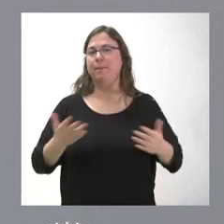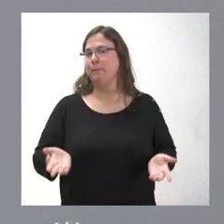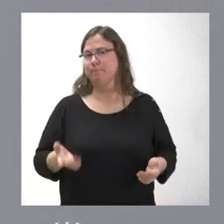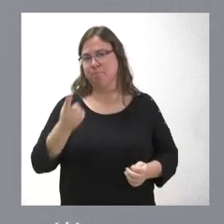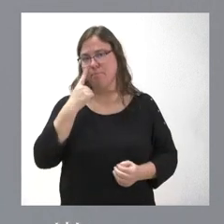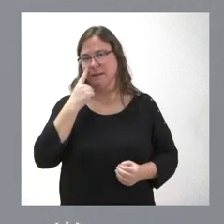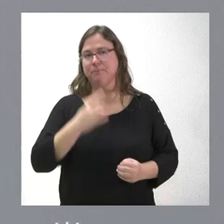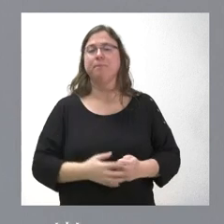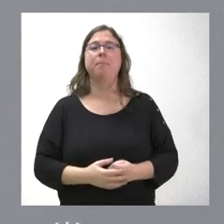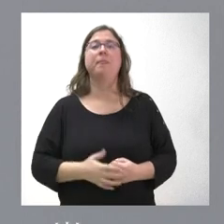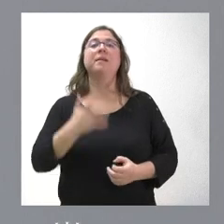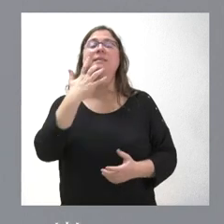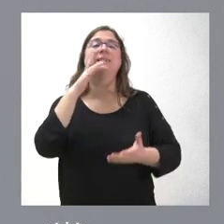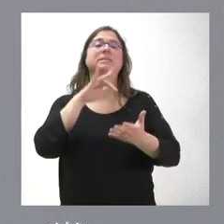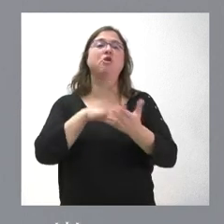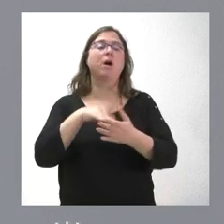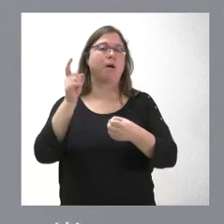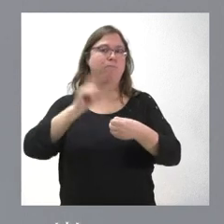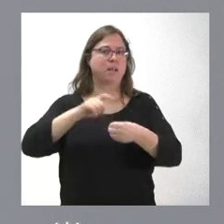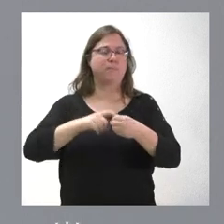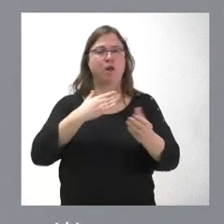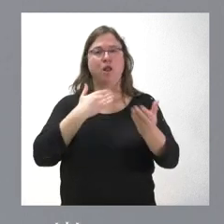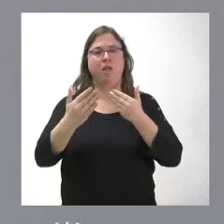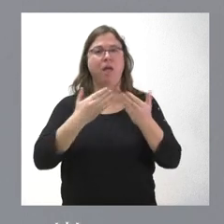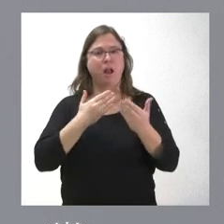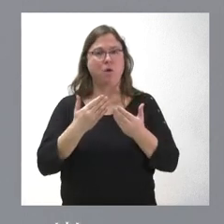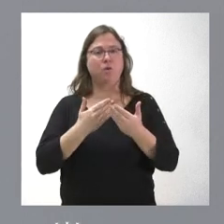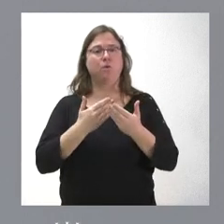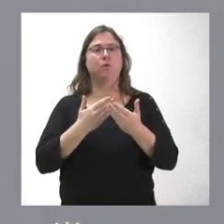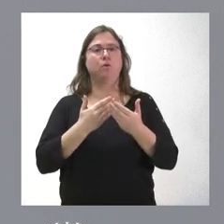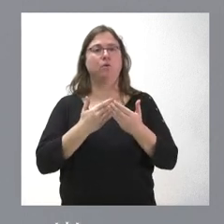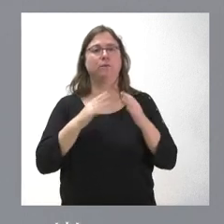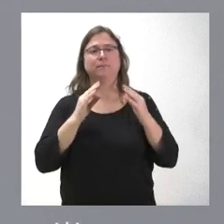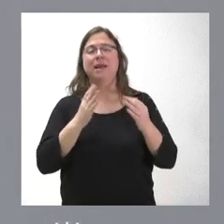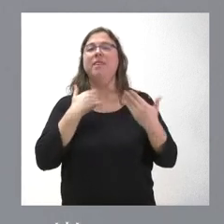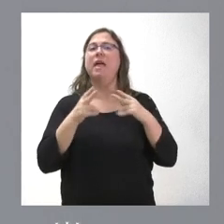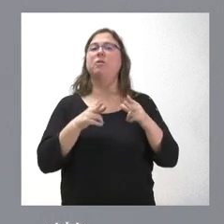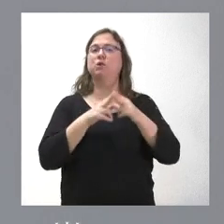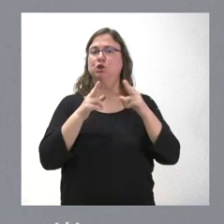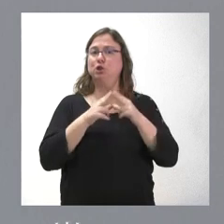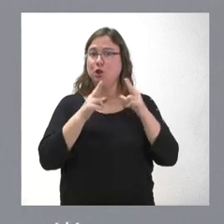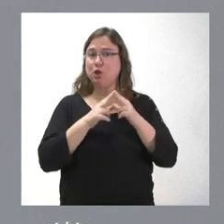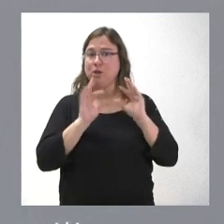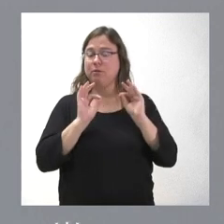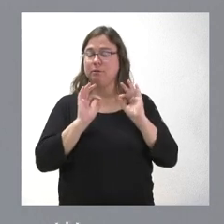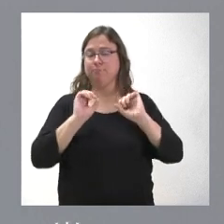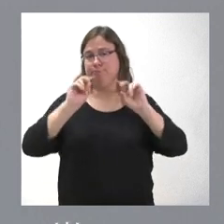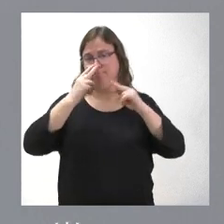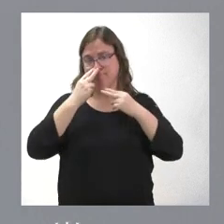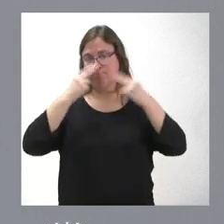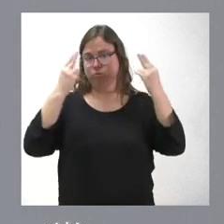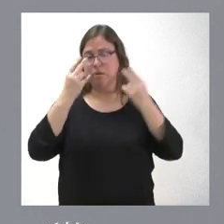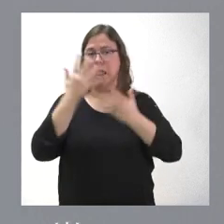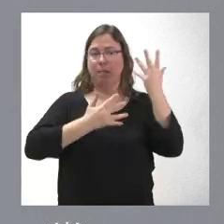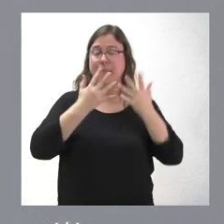se da lugar a la participación y al diálogo social y de las administraciones públicas en el territorio